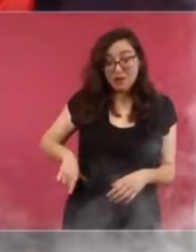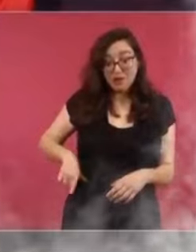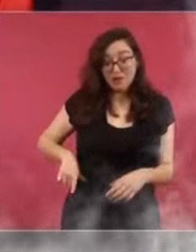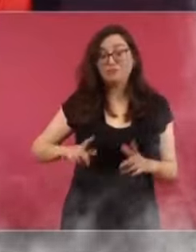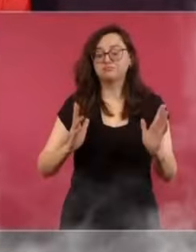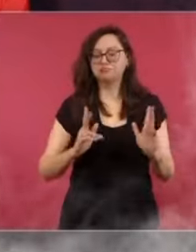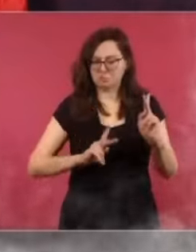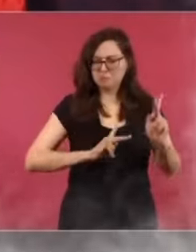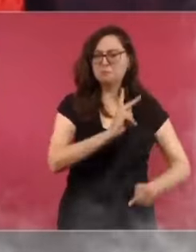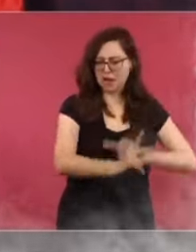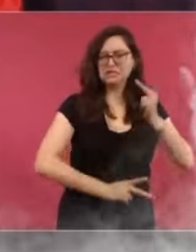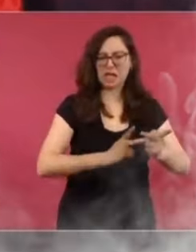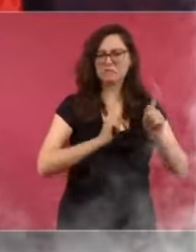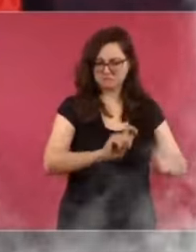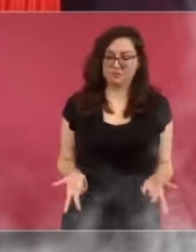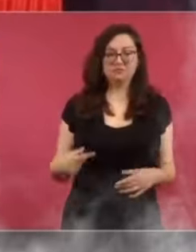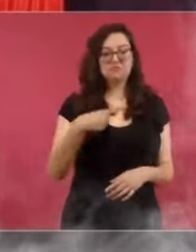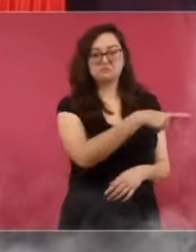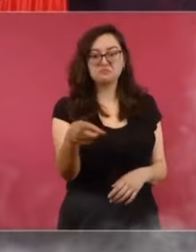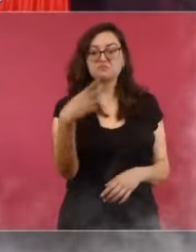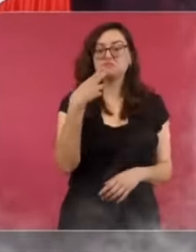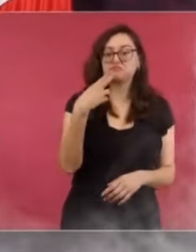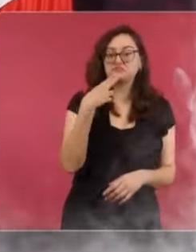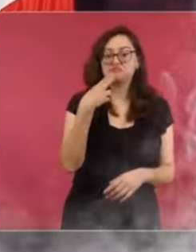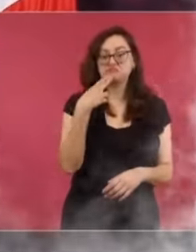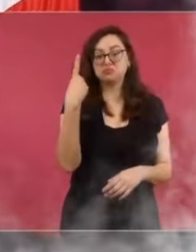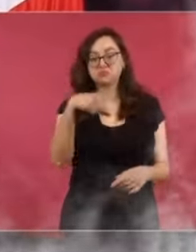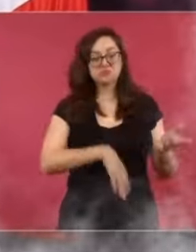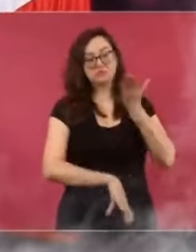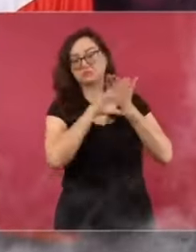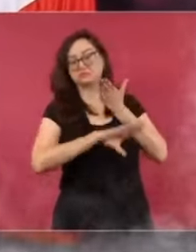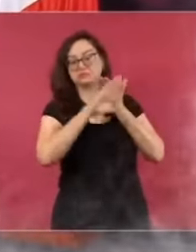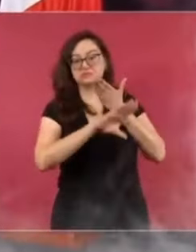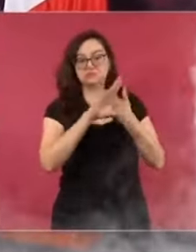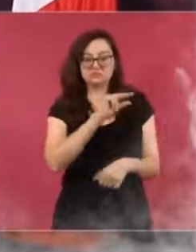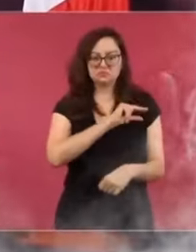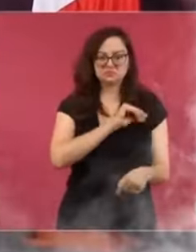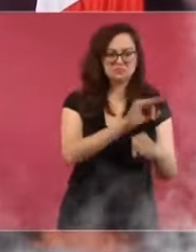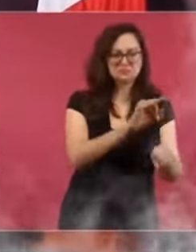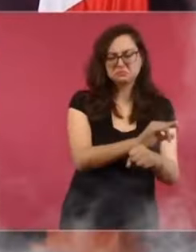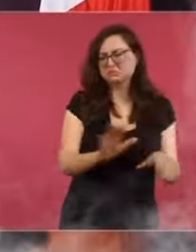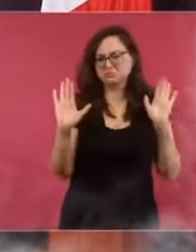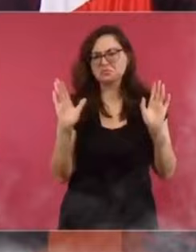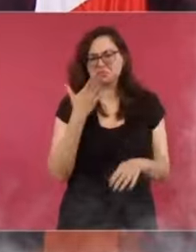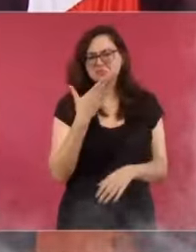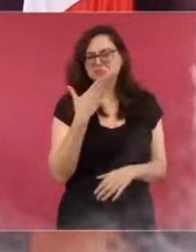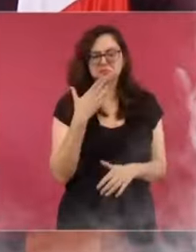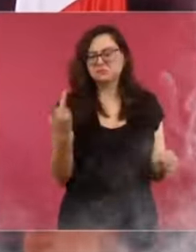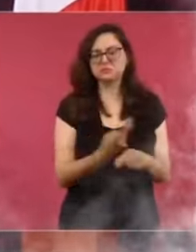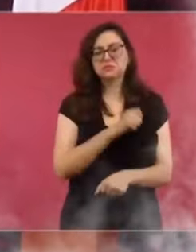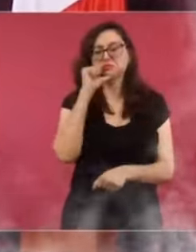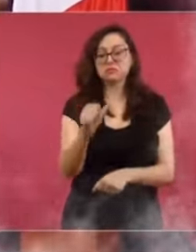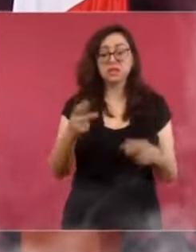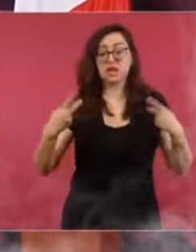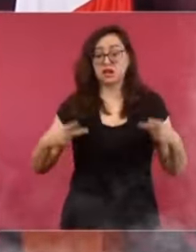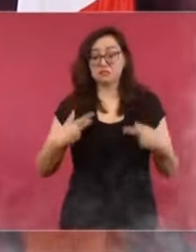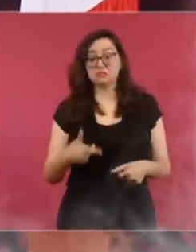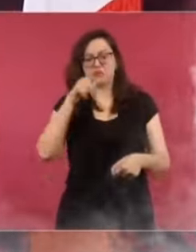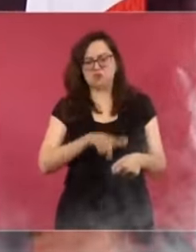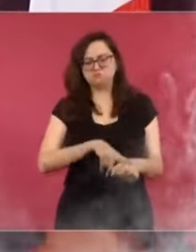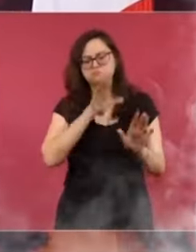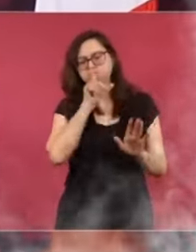intereses particulares. Entonces, no es ningún proyecto, no es nada personal. Es nada más